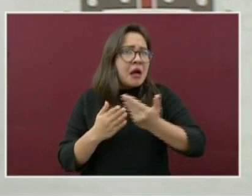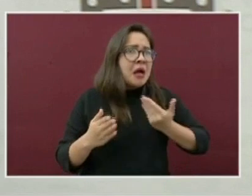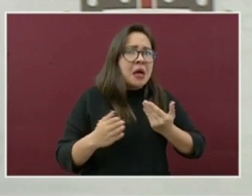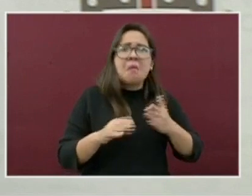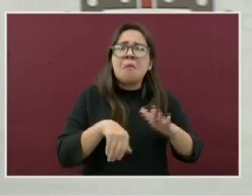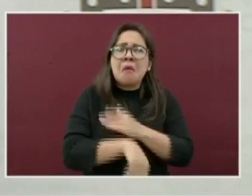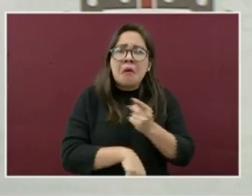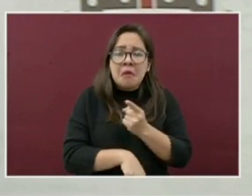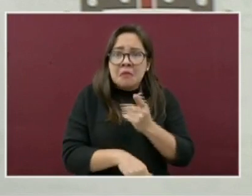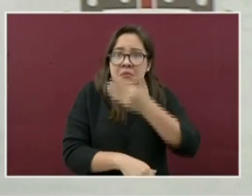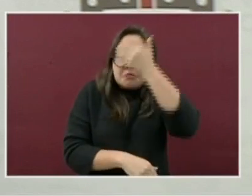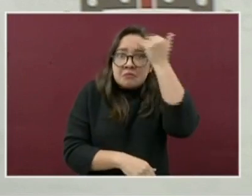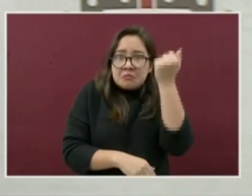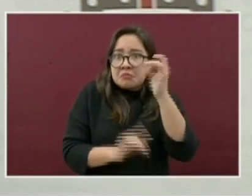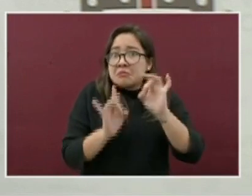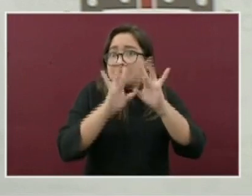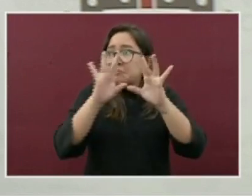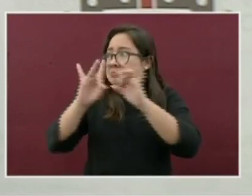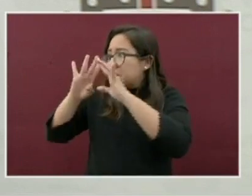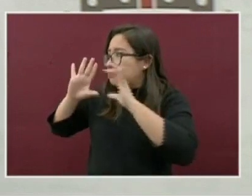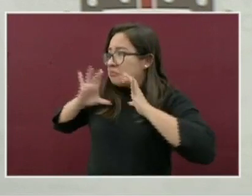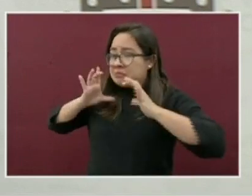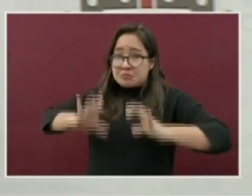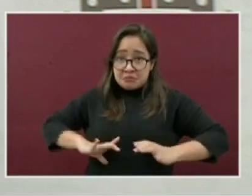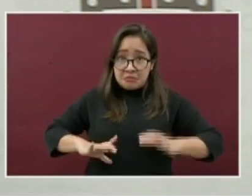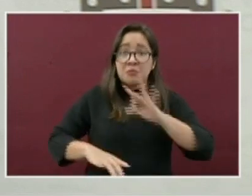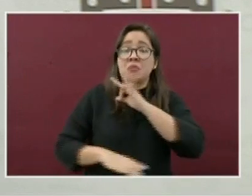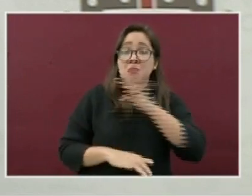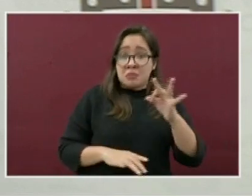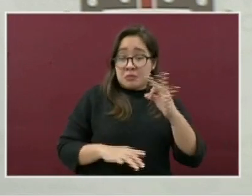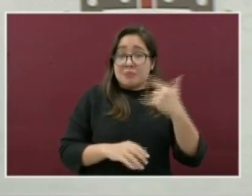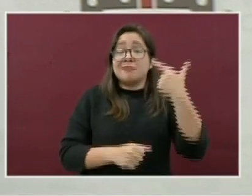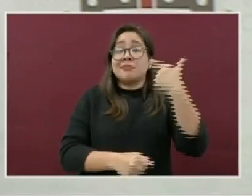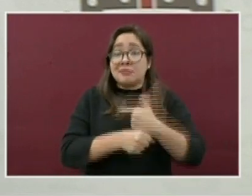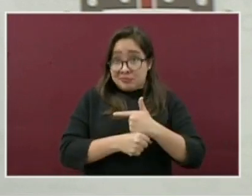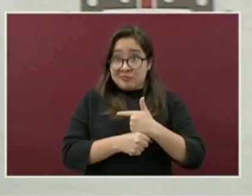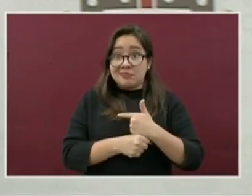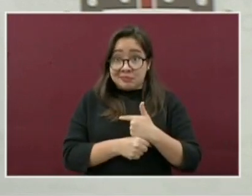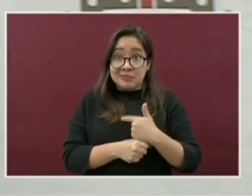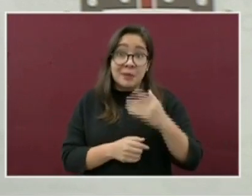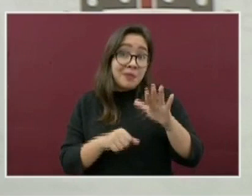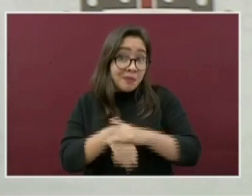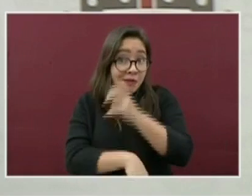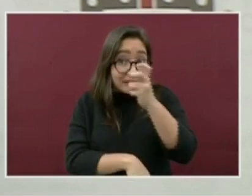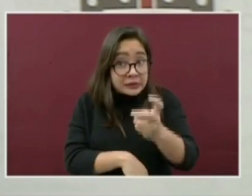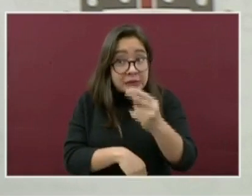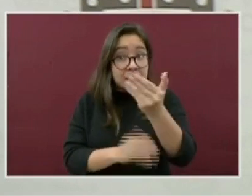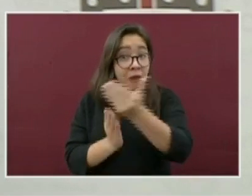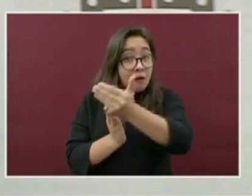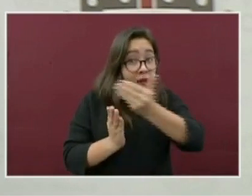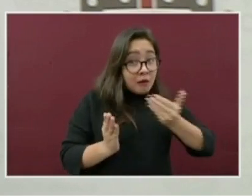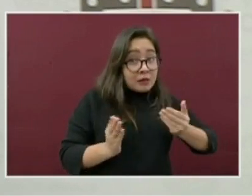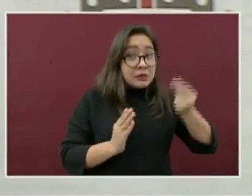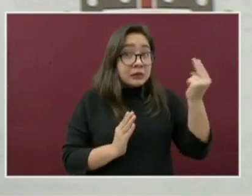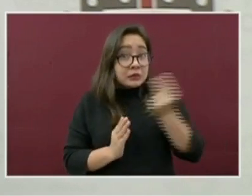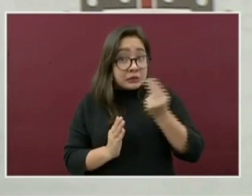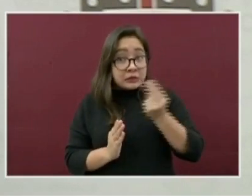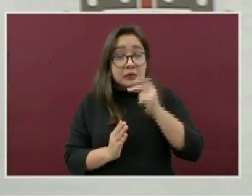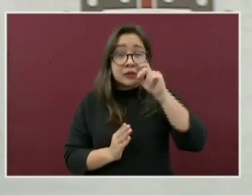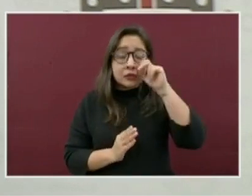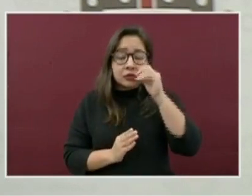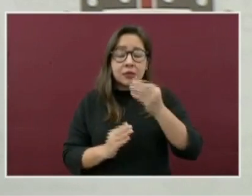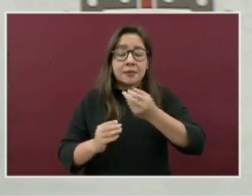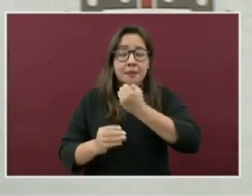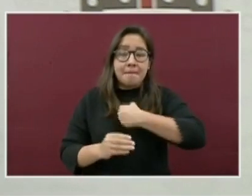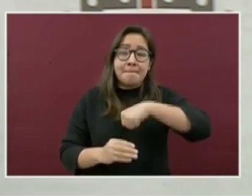y puede localizarse en cualquier parte del cuerpo, por lo que se recomienda para su prevención, llevar un estilo en lo de